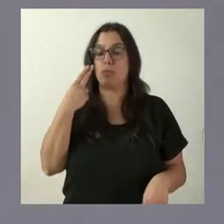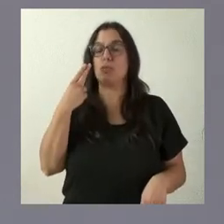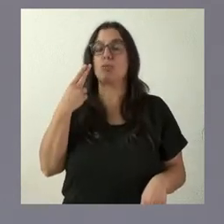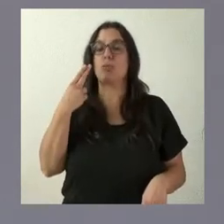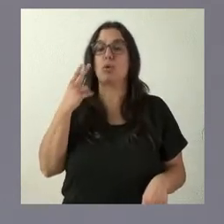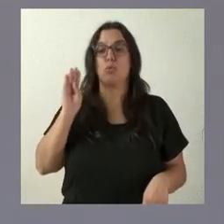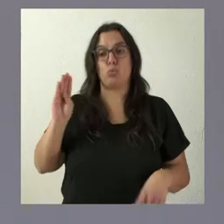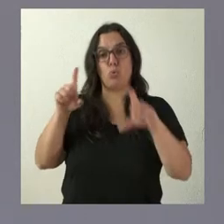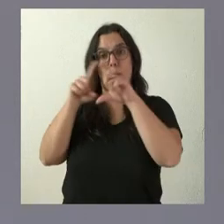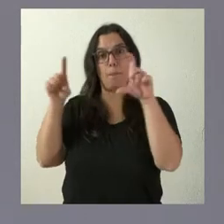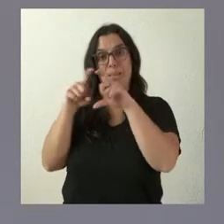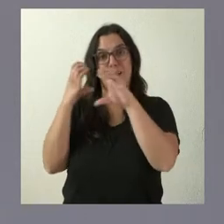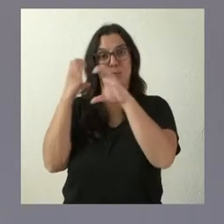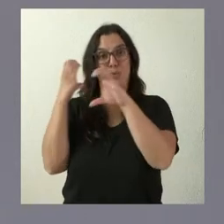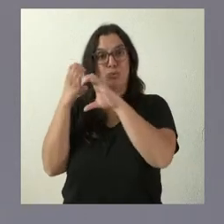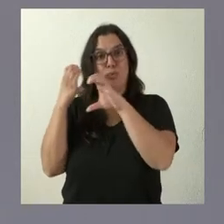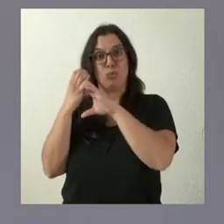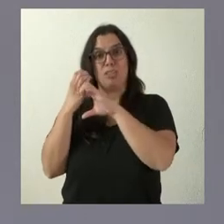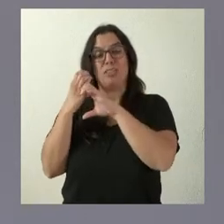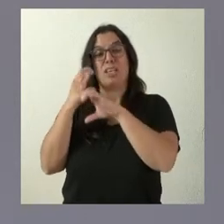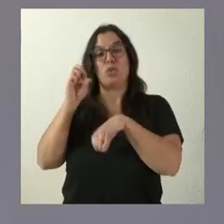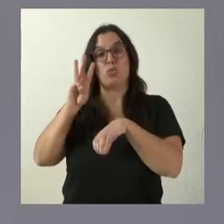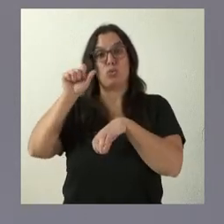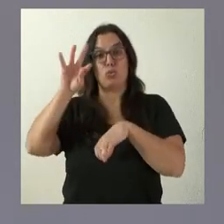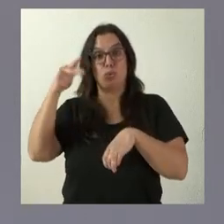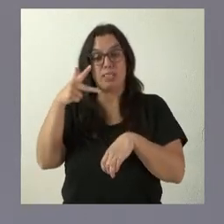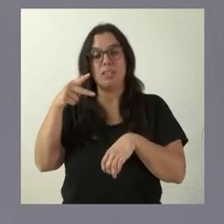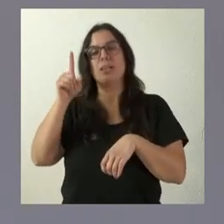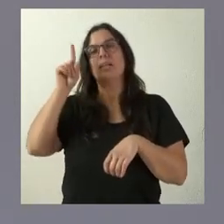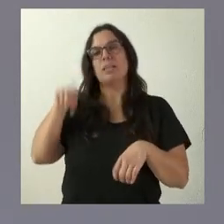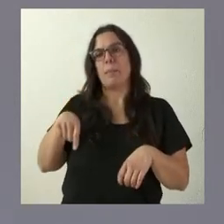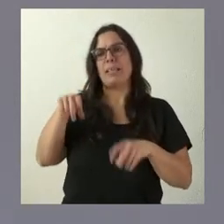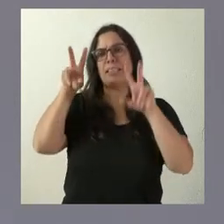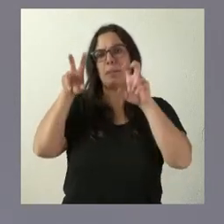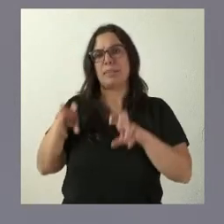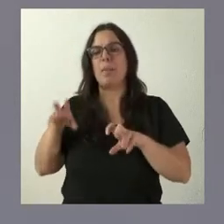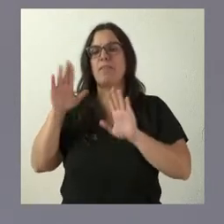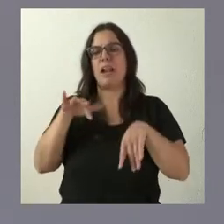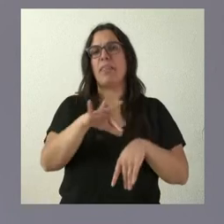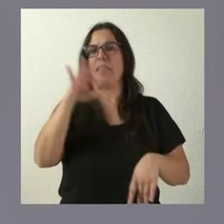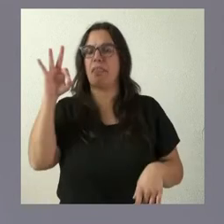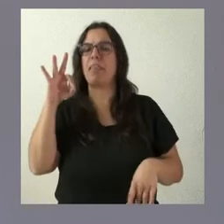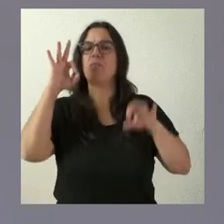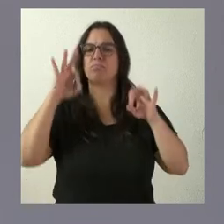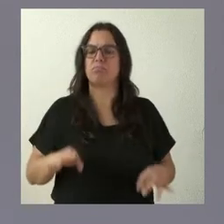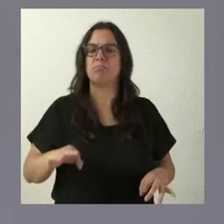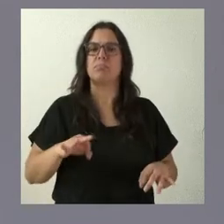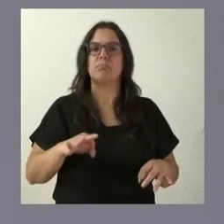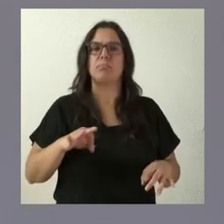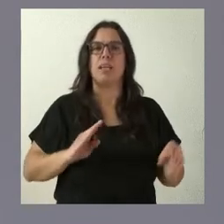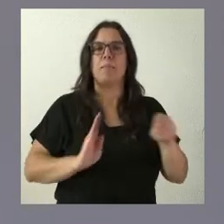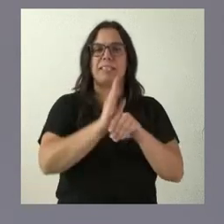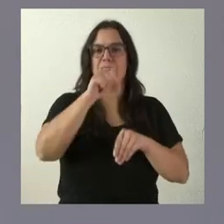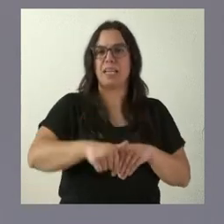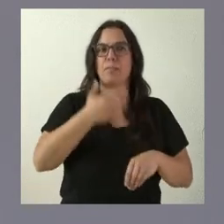Switch Mobility manifiesta con las inversiones de Castilla y León y que es una serie de cuestiones los que le llevaron a invertir a esta tierra y que siguen plenamente vigentes, como nuestro nivel